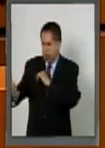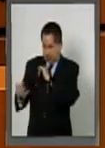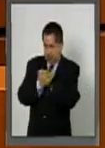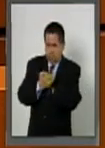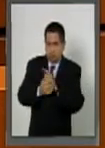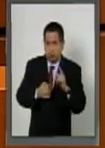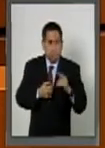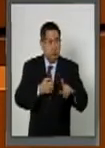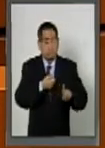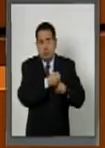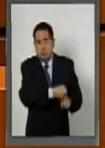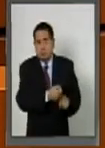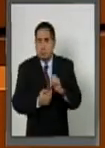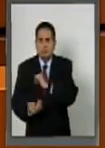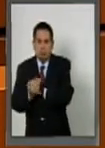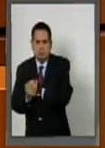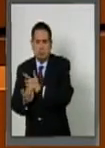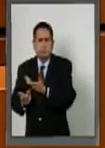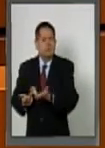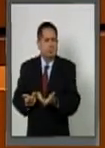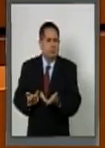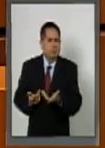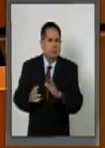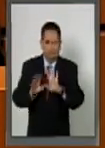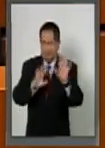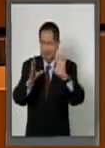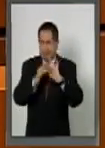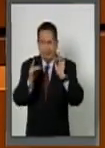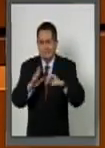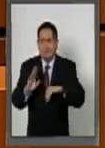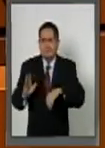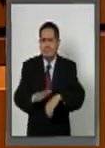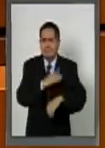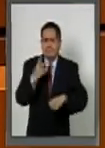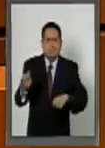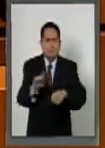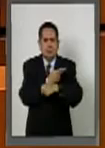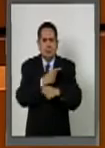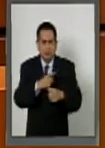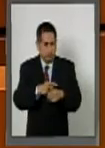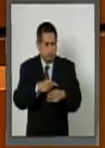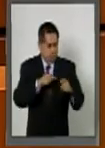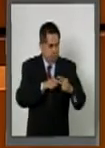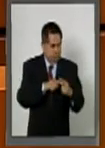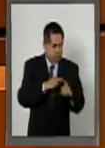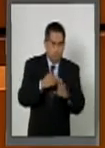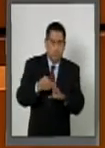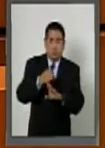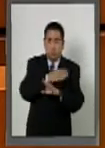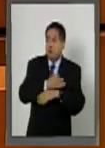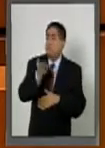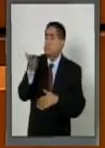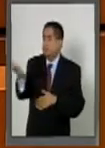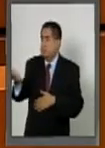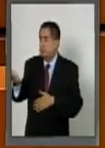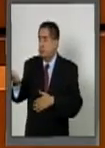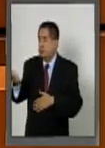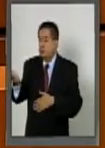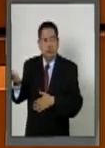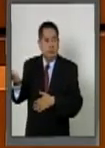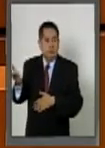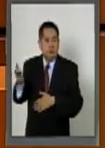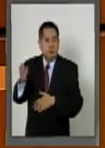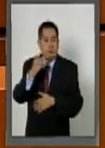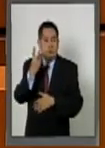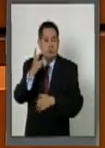porque fue presión. No le pongamos, ¿qué fue lo que pasó entre la carta donde lo solicita y tres días después donde se desiste?